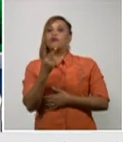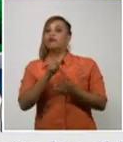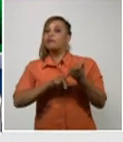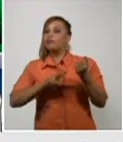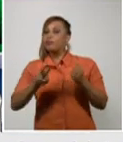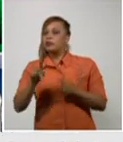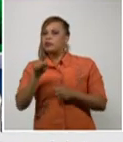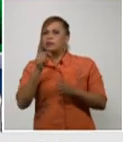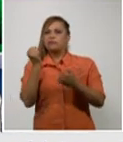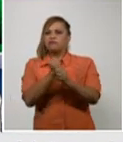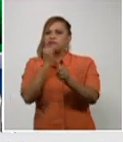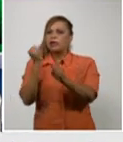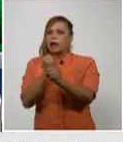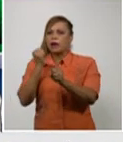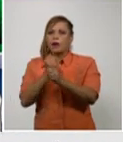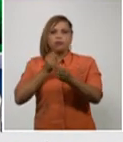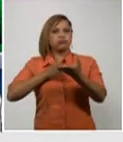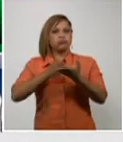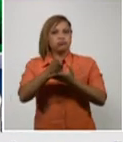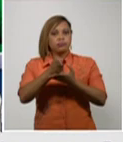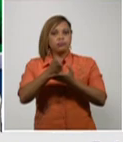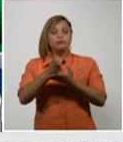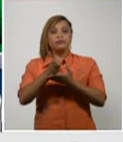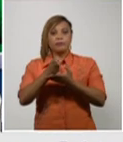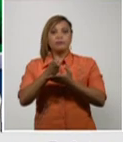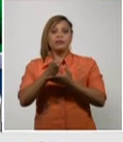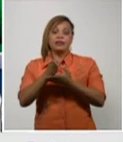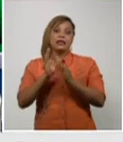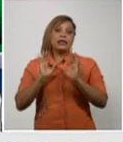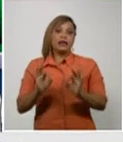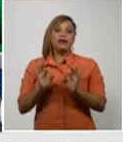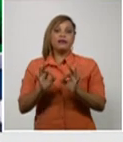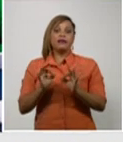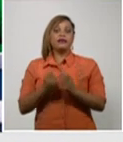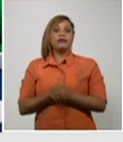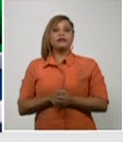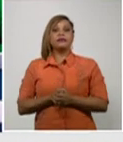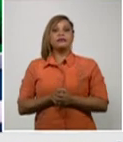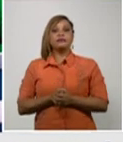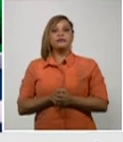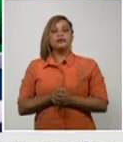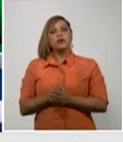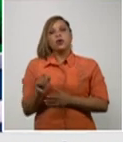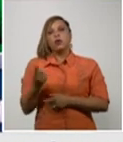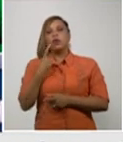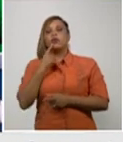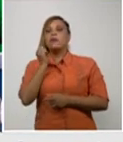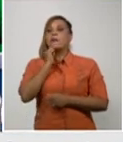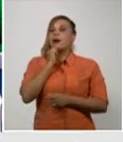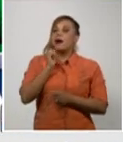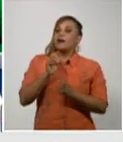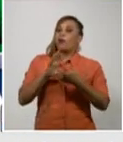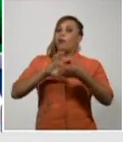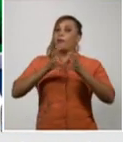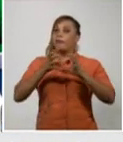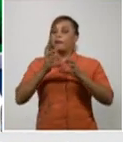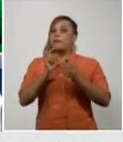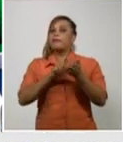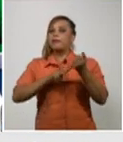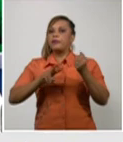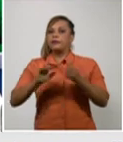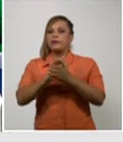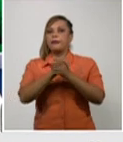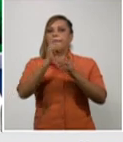trabajando y que indiscutiblemente uno con mucha mayor complejidad que es la provincia de Matanzas pero bueno